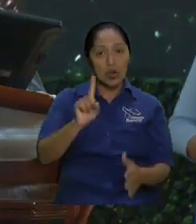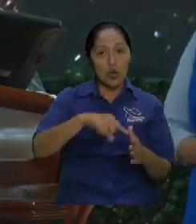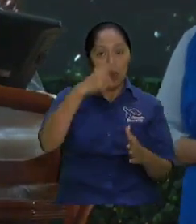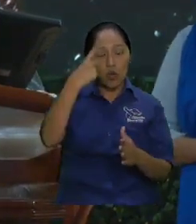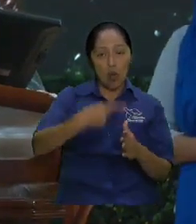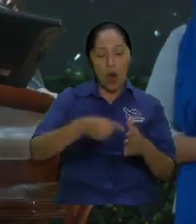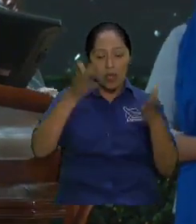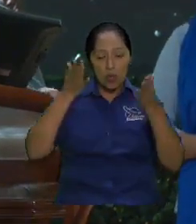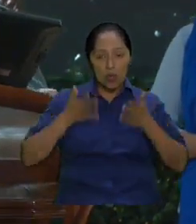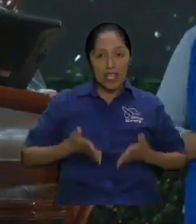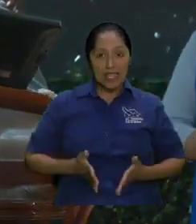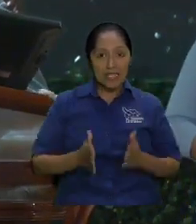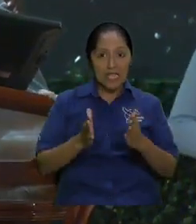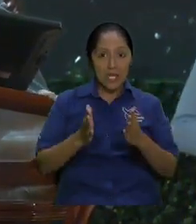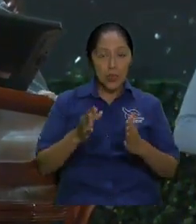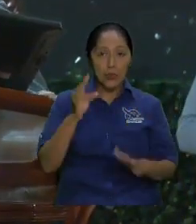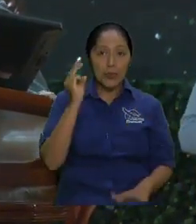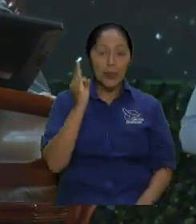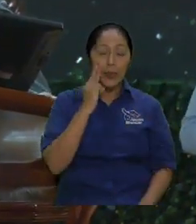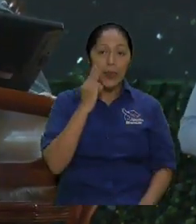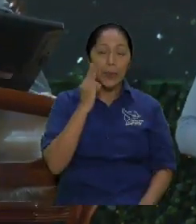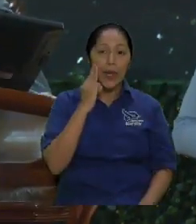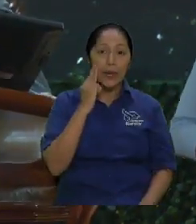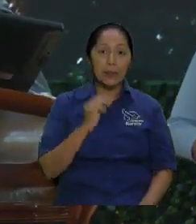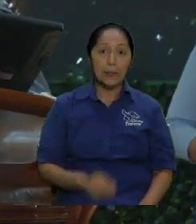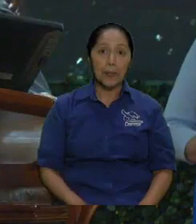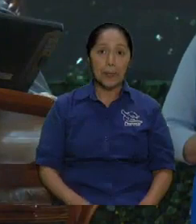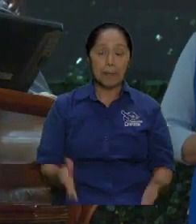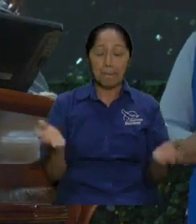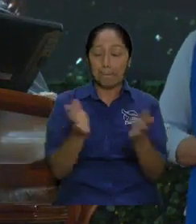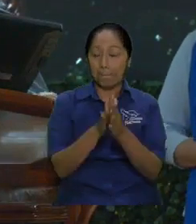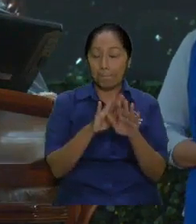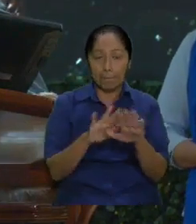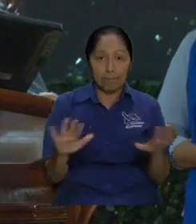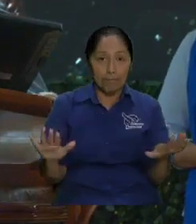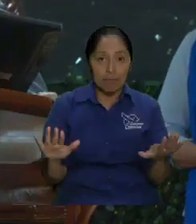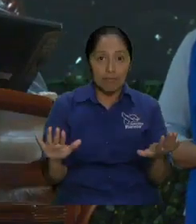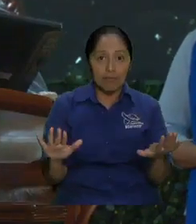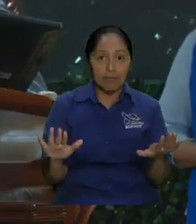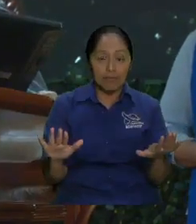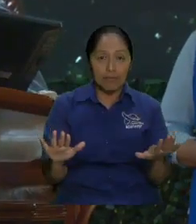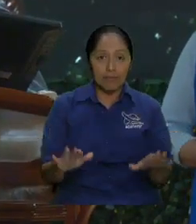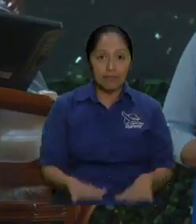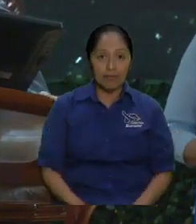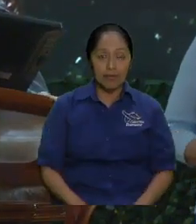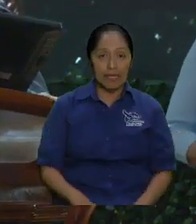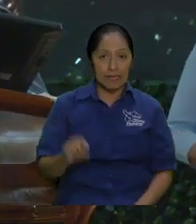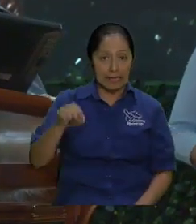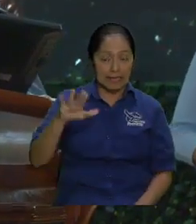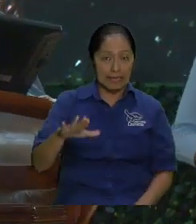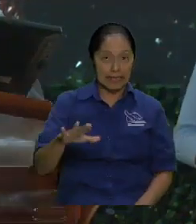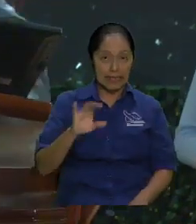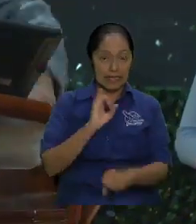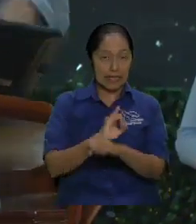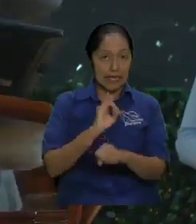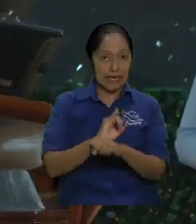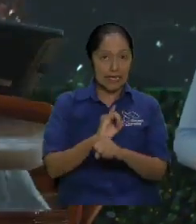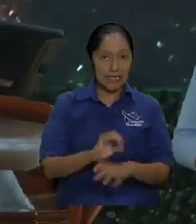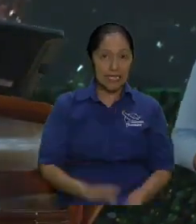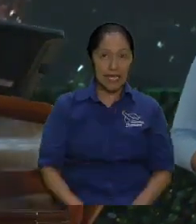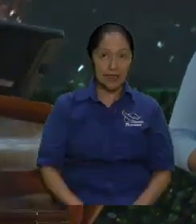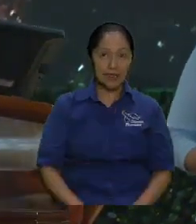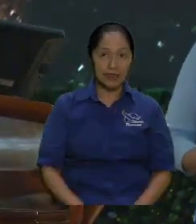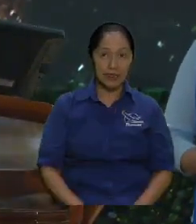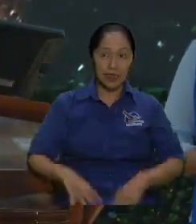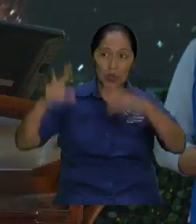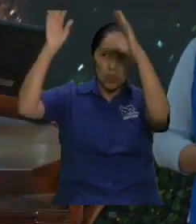la mamá había muerto y una administración muy extraordinaria y luego yo recibí